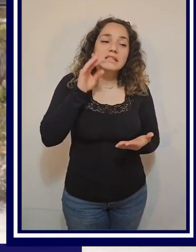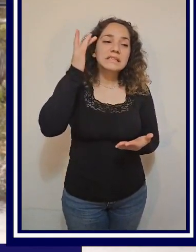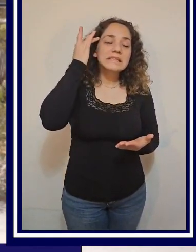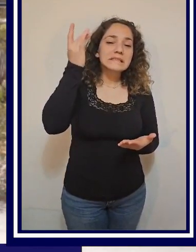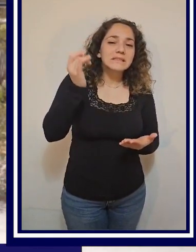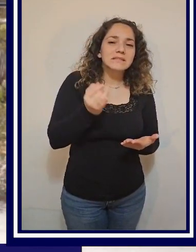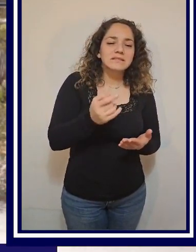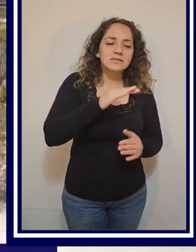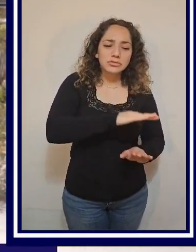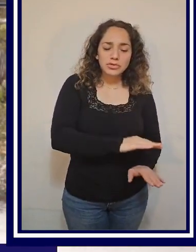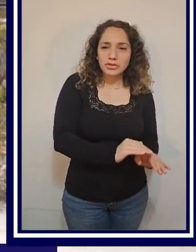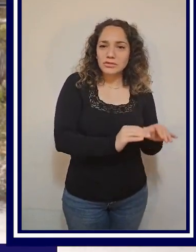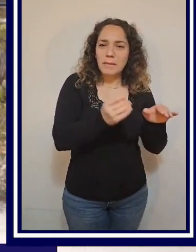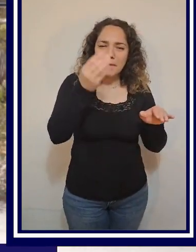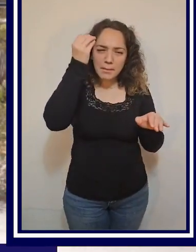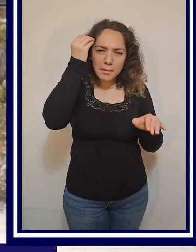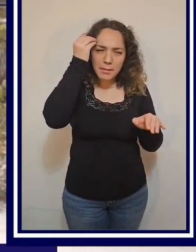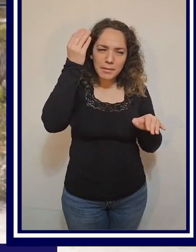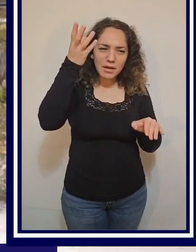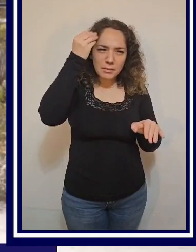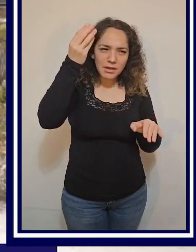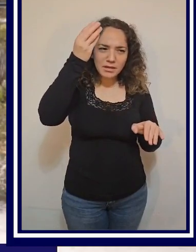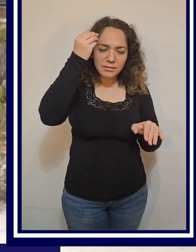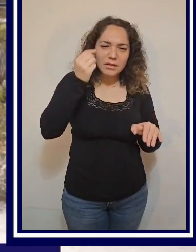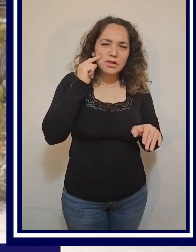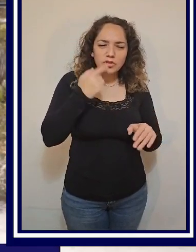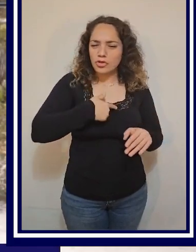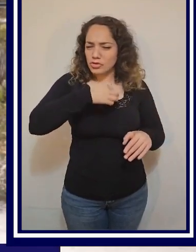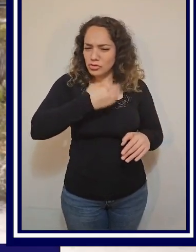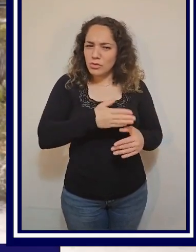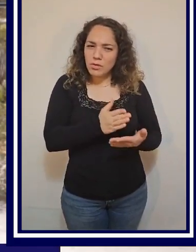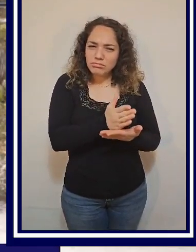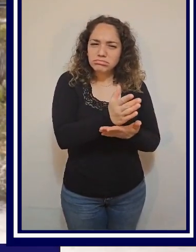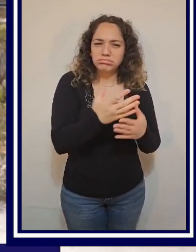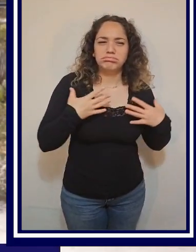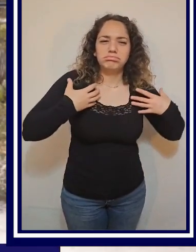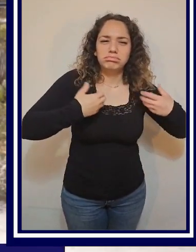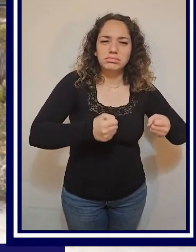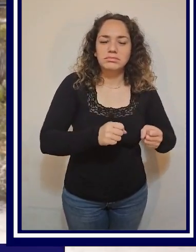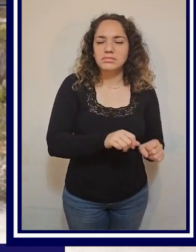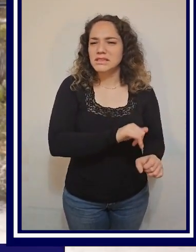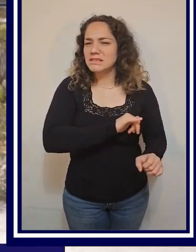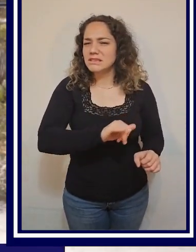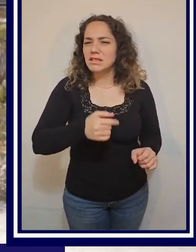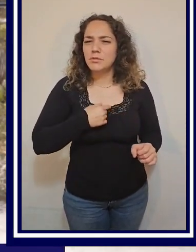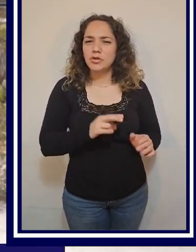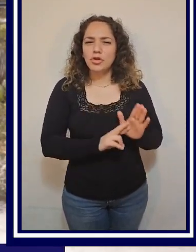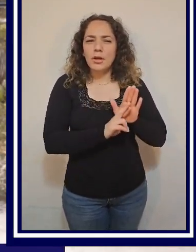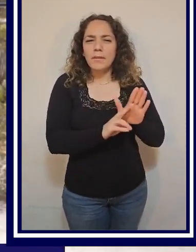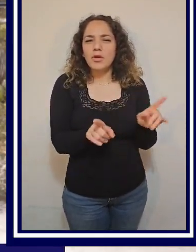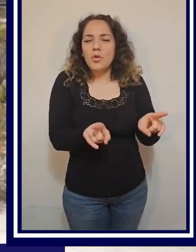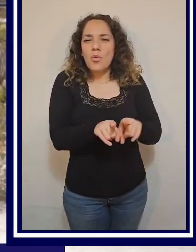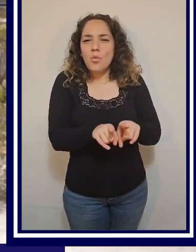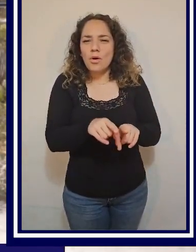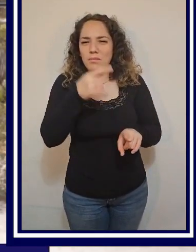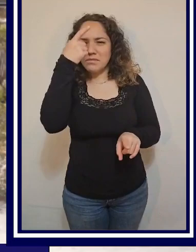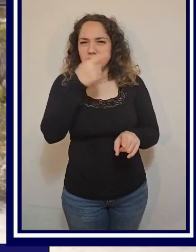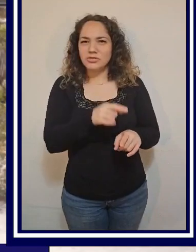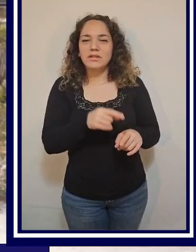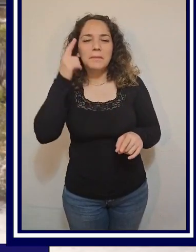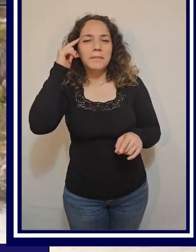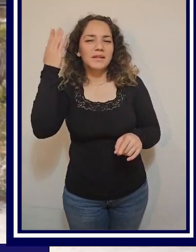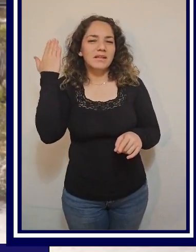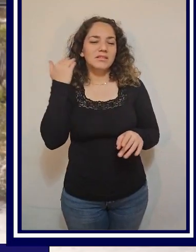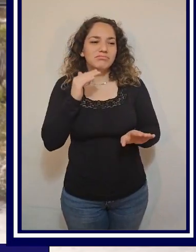siempre ha creído, desde muy chiquita me he metido en la cabeza que con convicción podía lograr todo y de hecho siempre siento esa representación en mi persona,